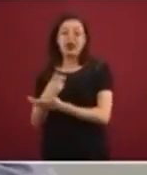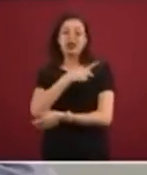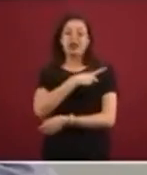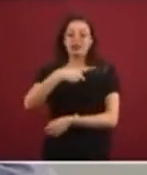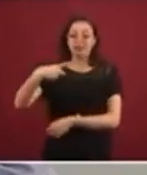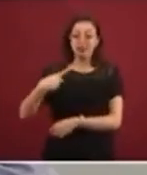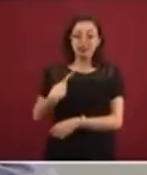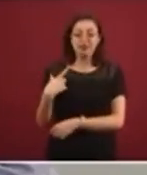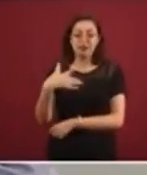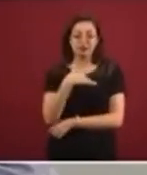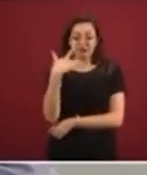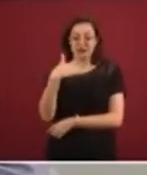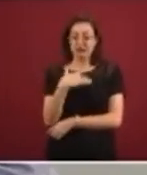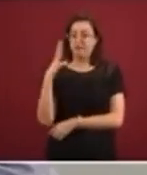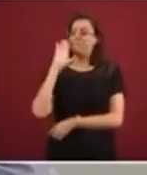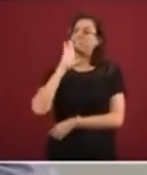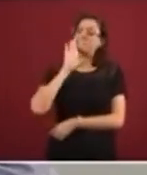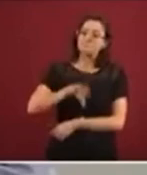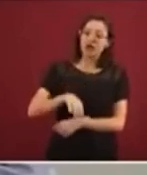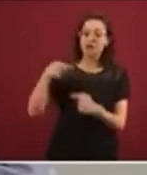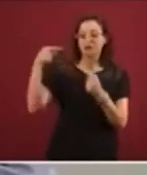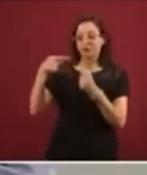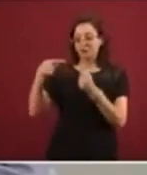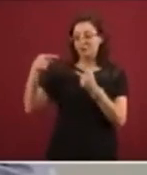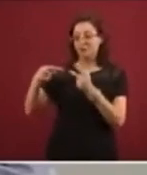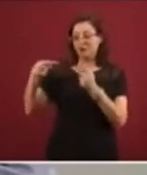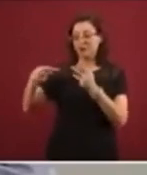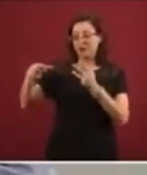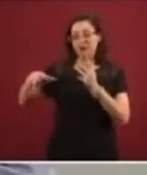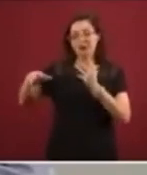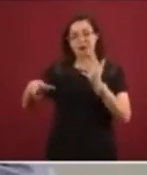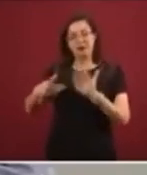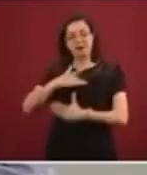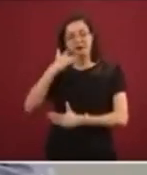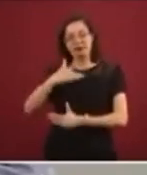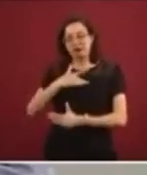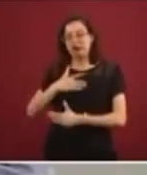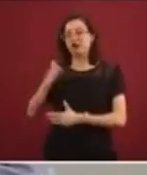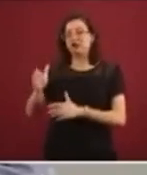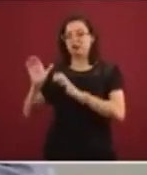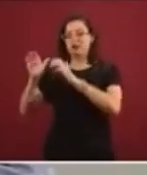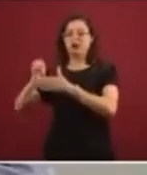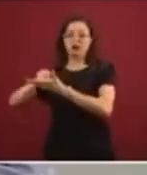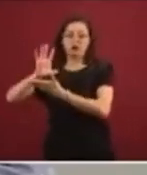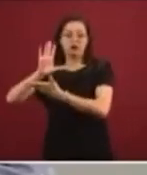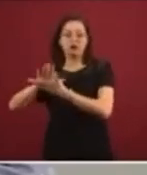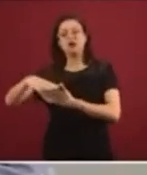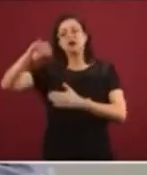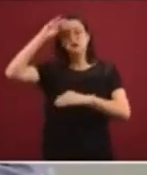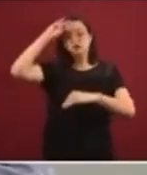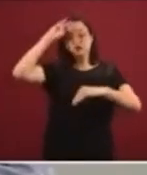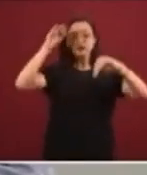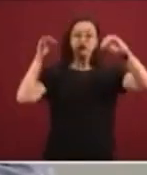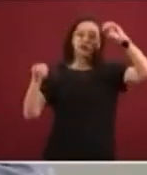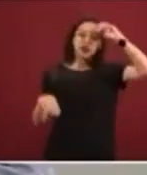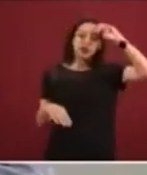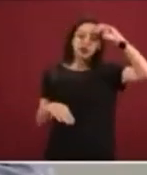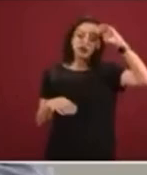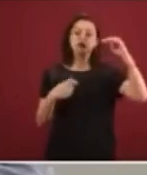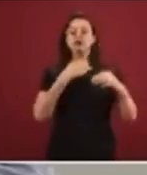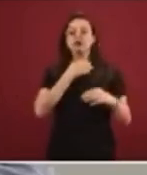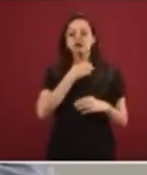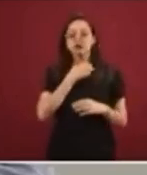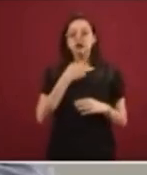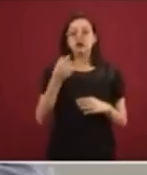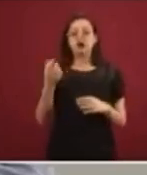que la definición operacional dice que debe de tener los signos y síntomas conocidos, al menos fiebre y cefalea,